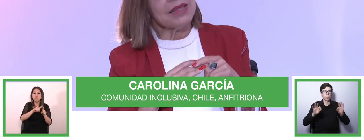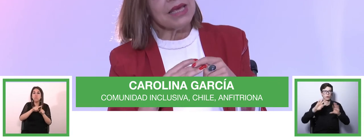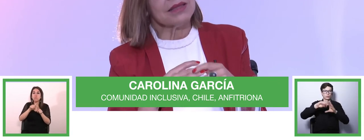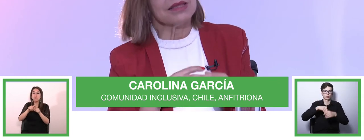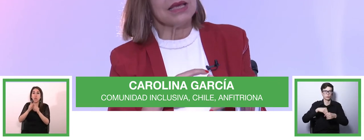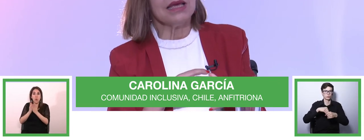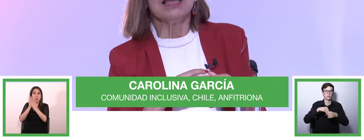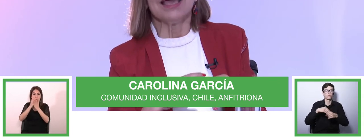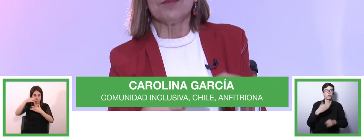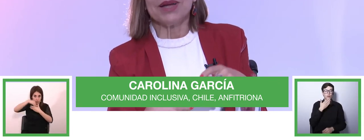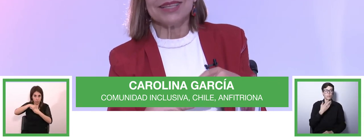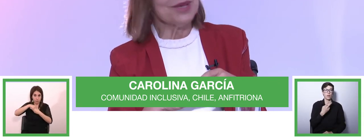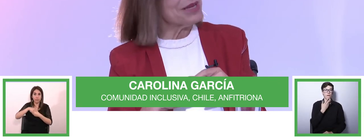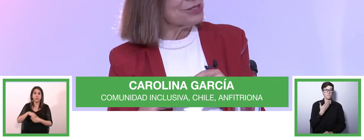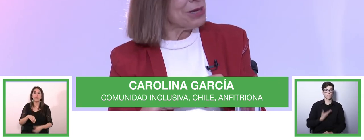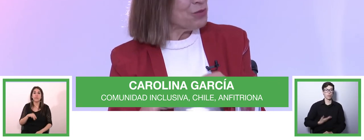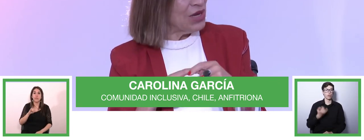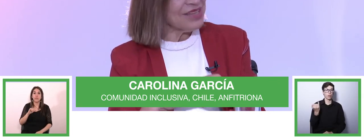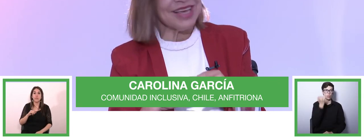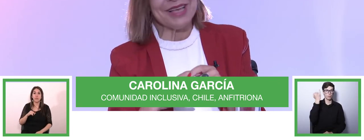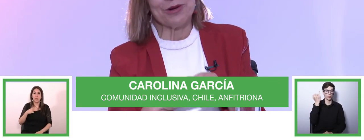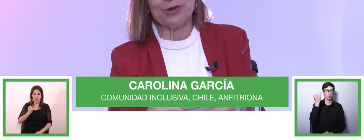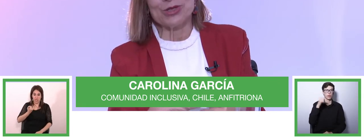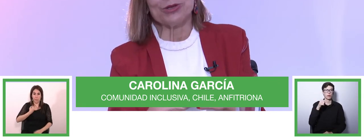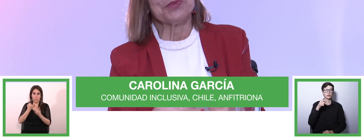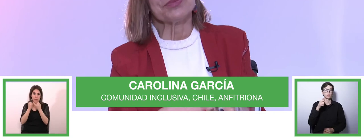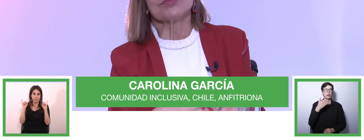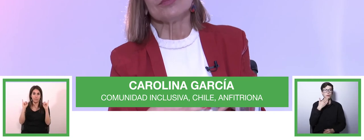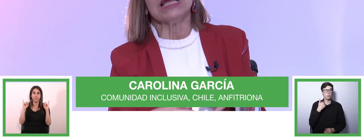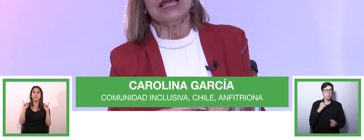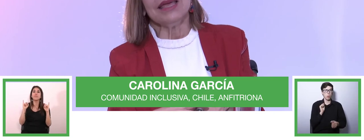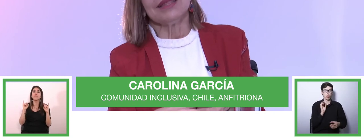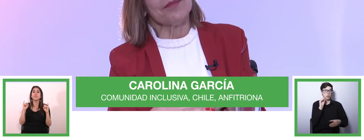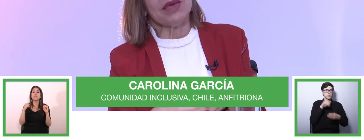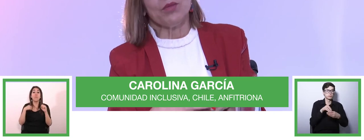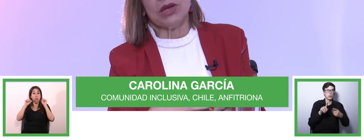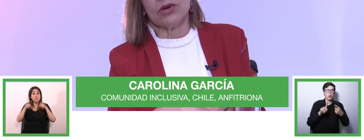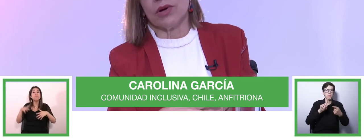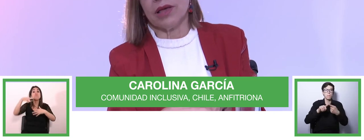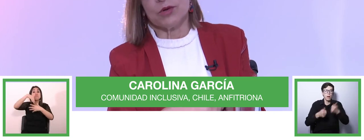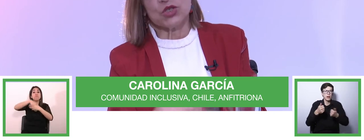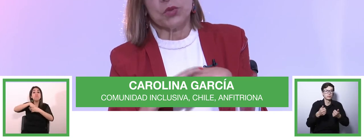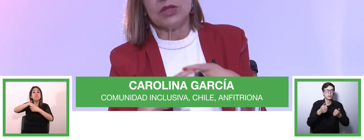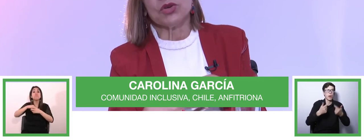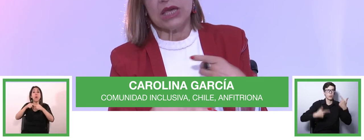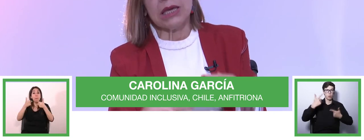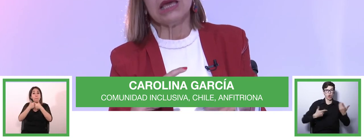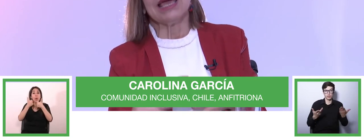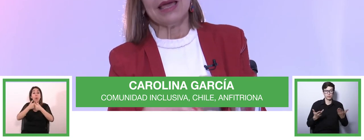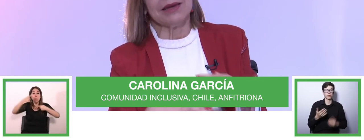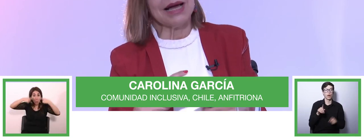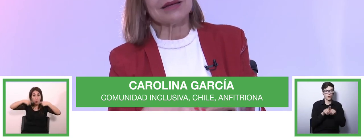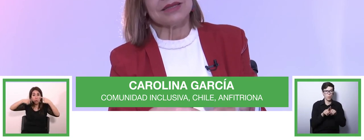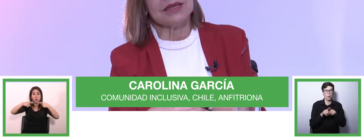independiente en participación en política incluso y también bueno por supuesto que